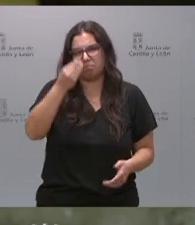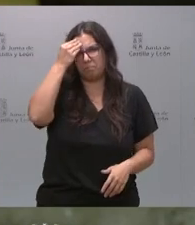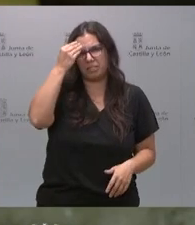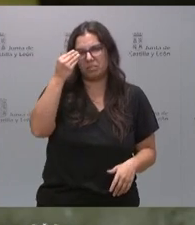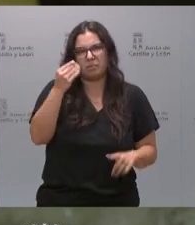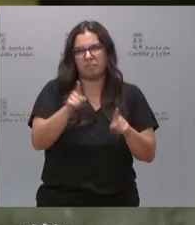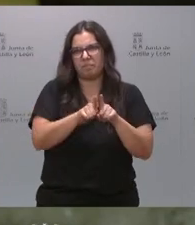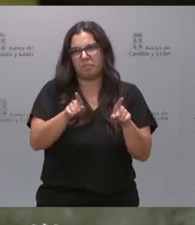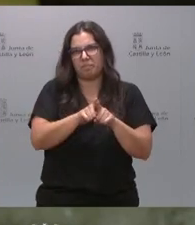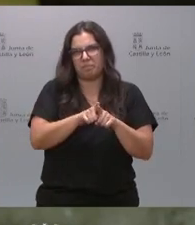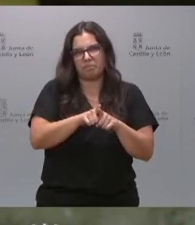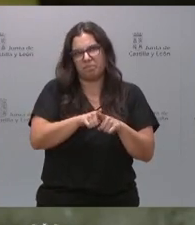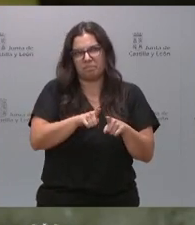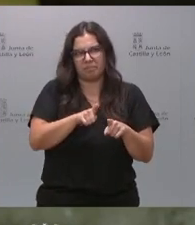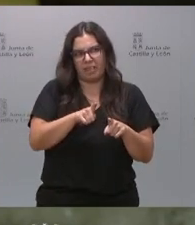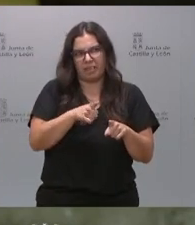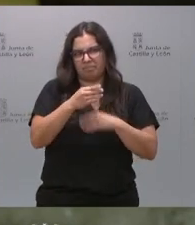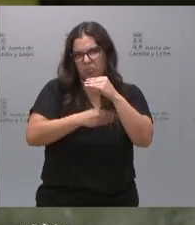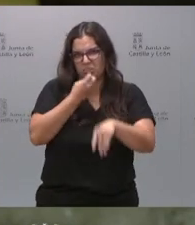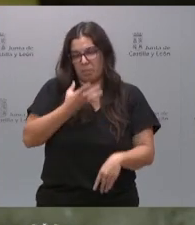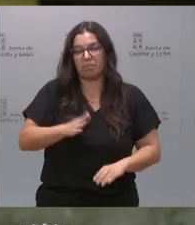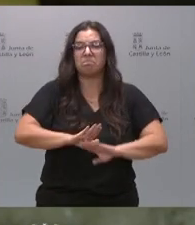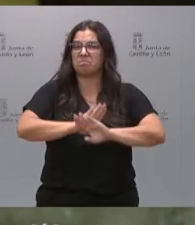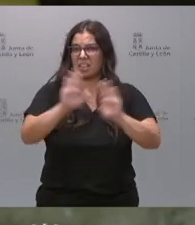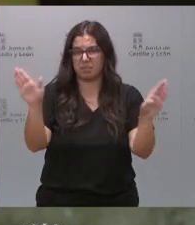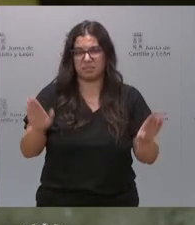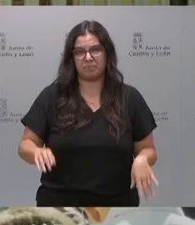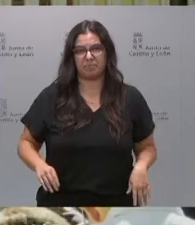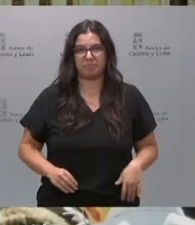desafortunado. Y no tengo nada más que decir.